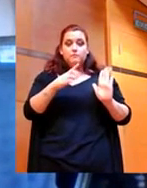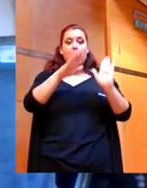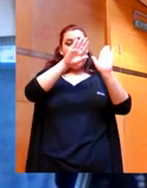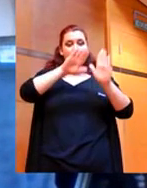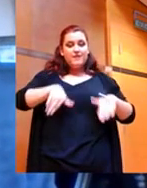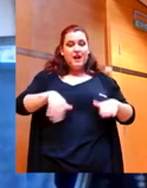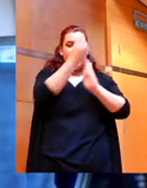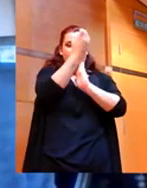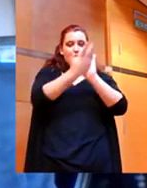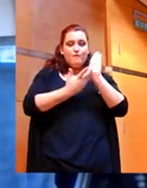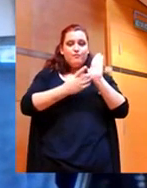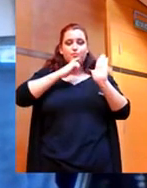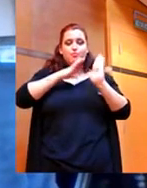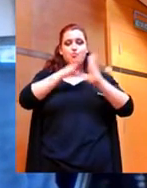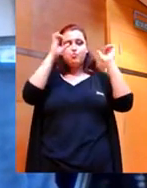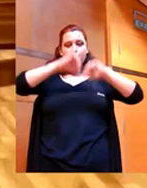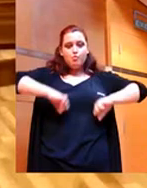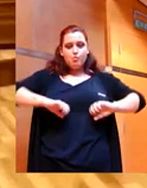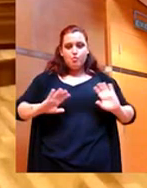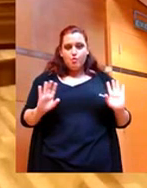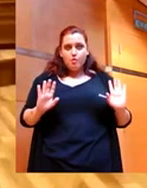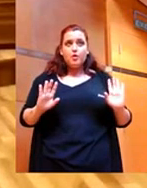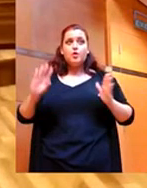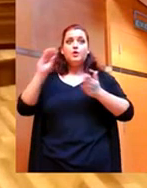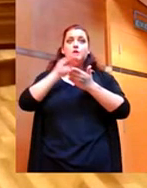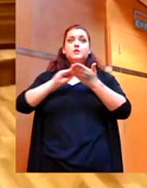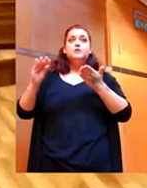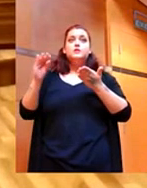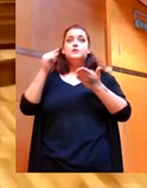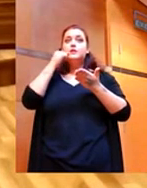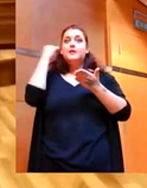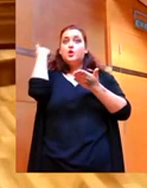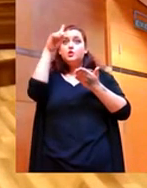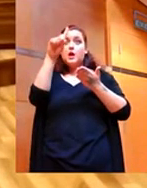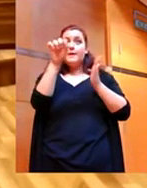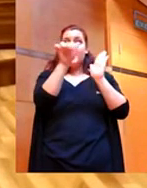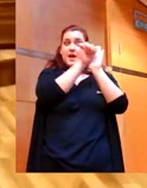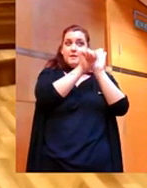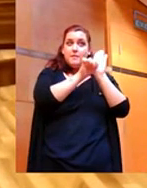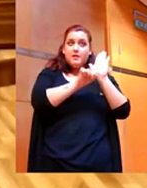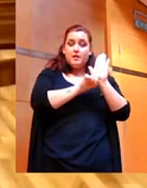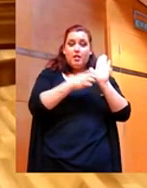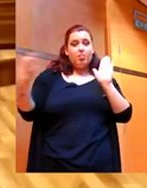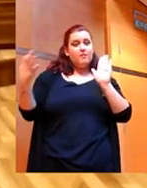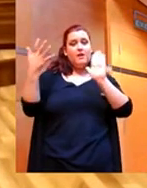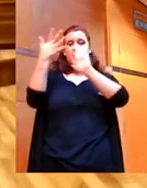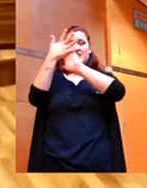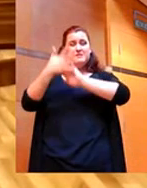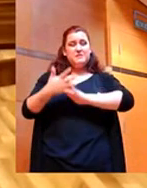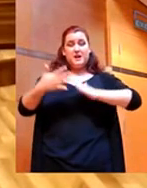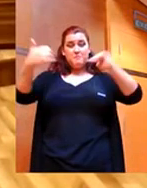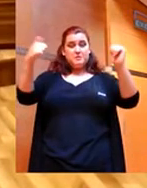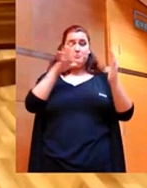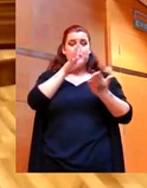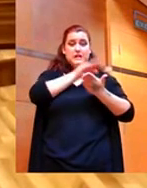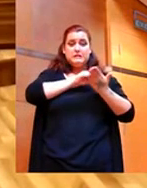el acuerdo definitivo. ¿La secretaría tiene constancia de las enmiendas? ¿Tendrá que explicitarlas? Porque la secretaría no tiene